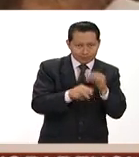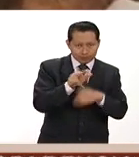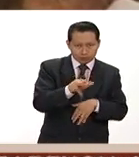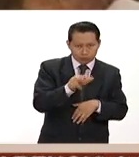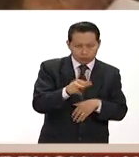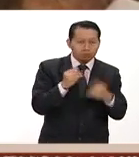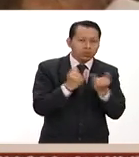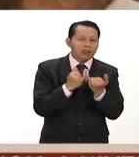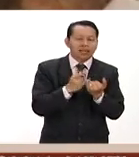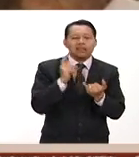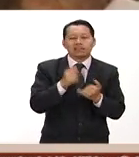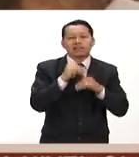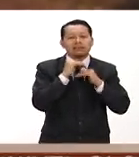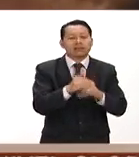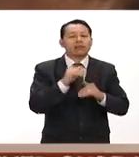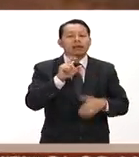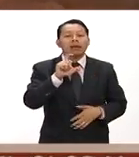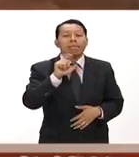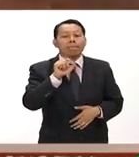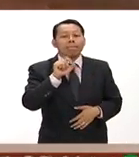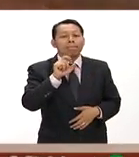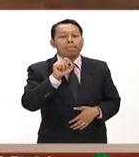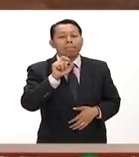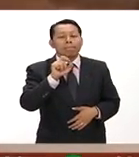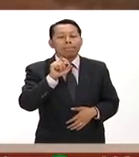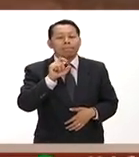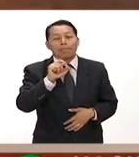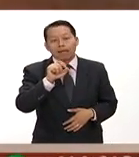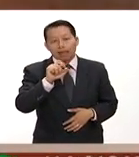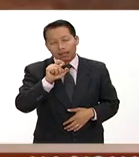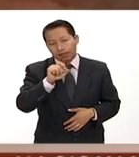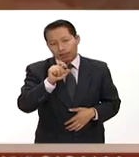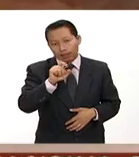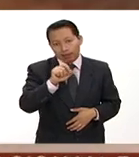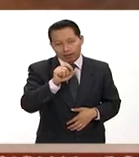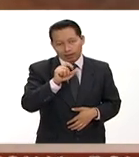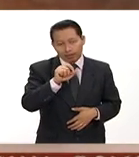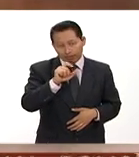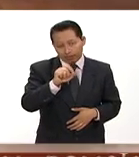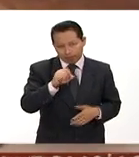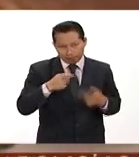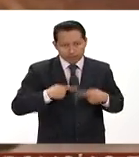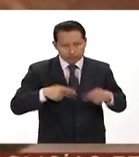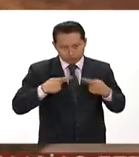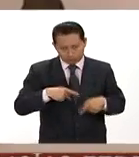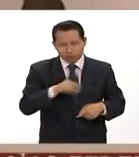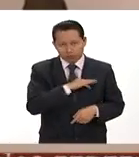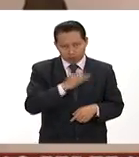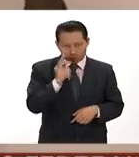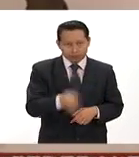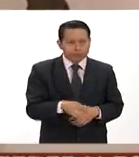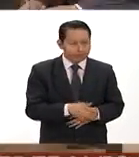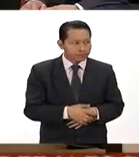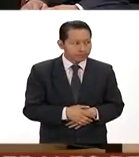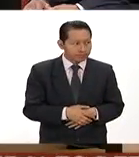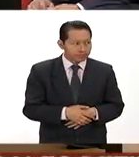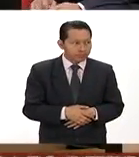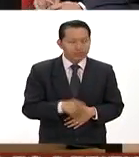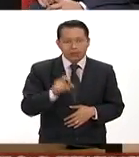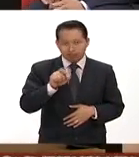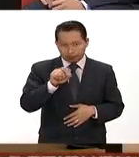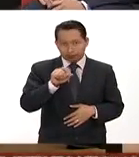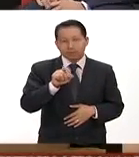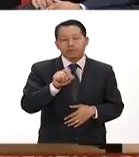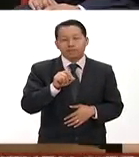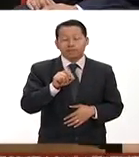tenemos un máximo de 20 20 así que 20 que se aceptan 20 personas 20 especialistas ¿no?